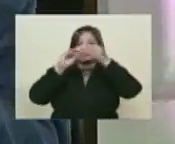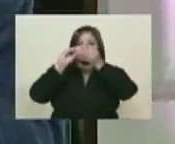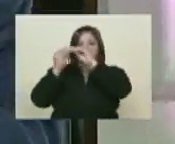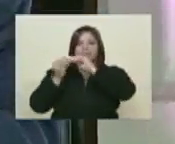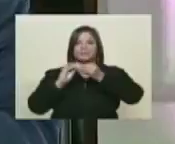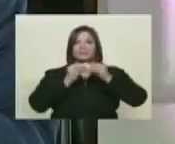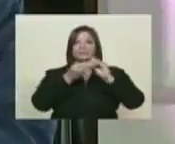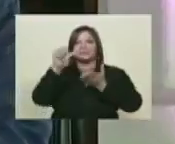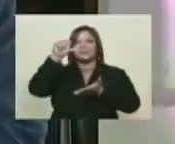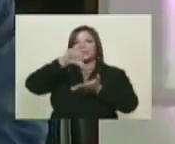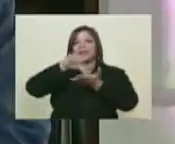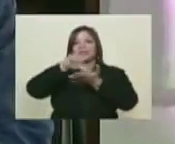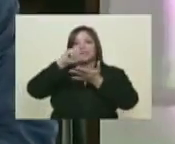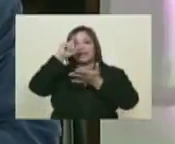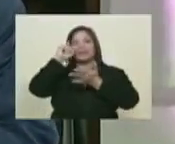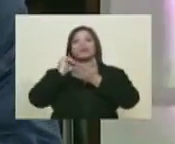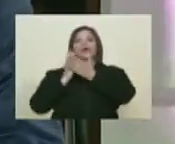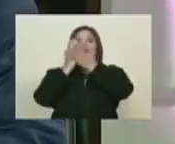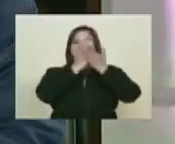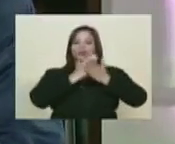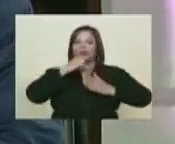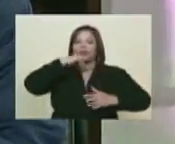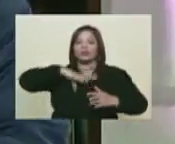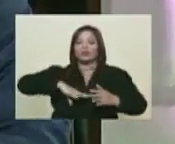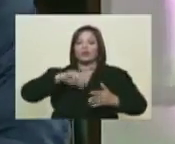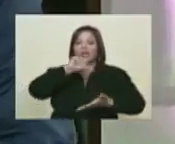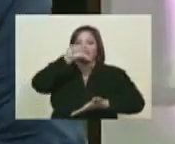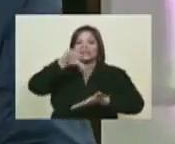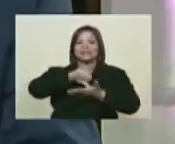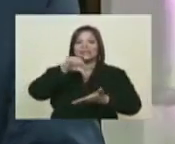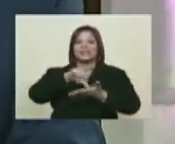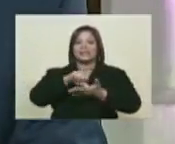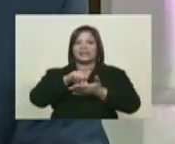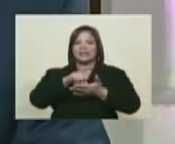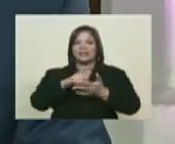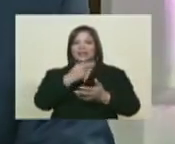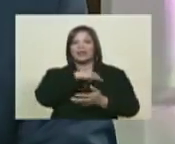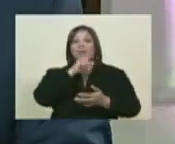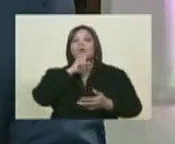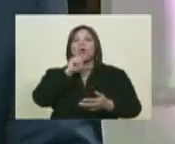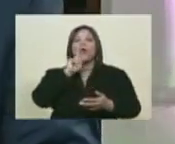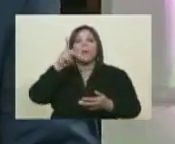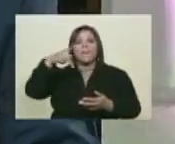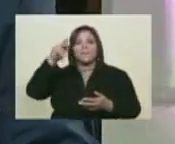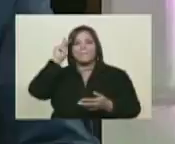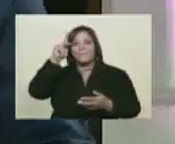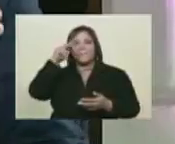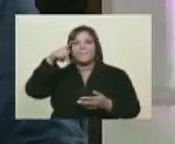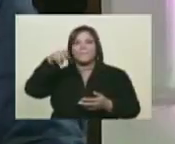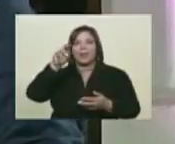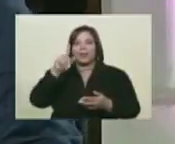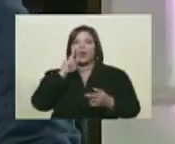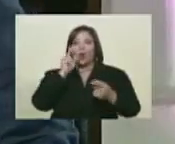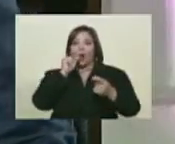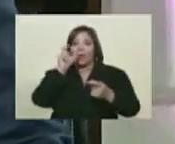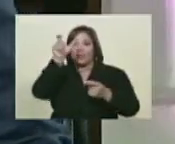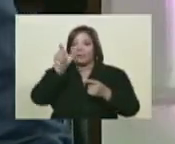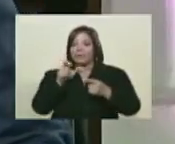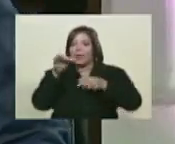el Centro de Estudios Históricos, Centro Nacional de Estudios Históricos, que encabeza Pedro Calzadilla. Y el muchacho barbado que estaba